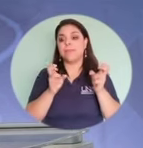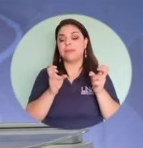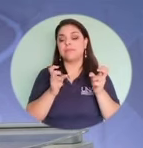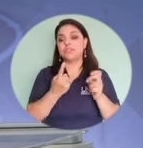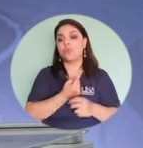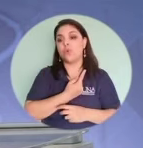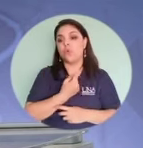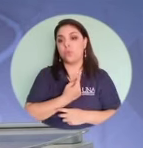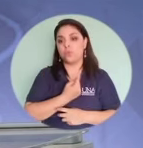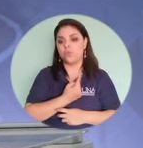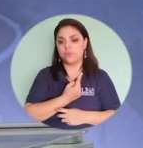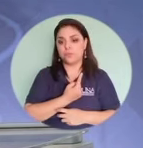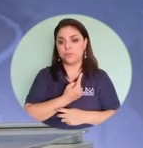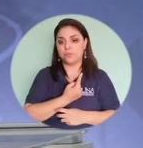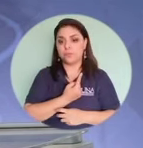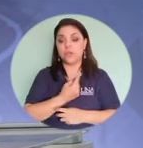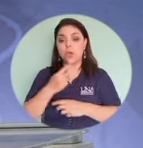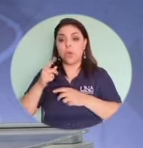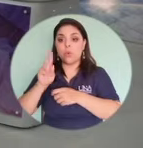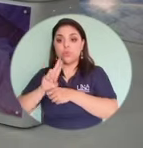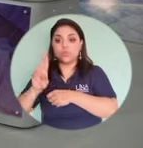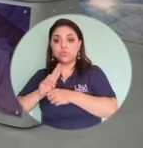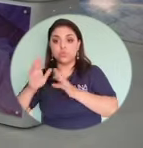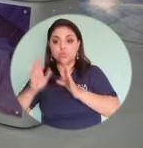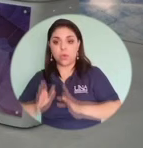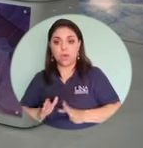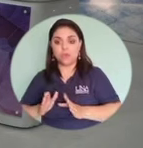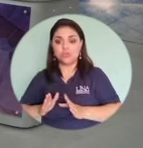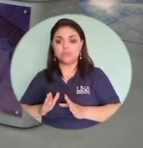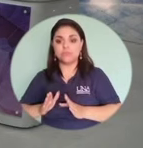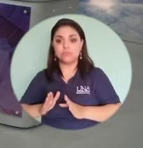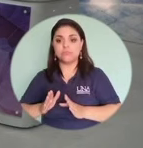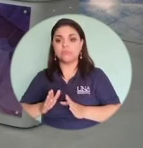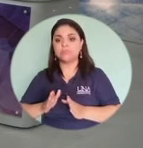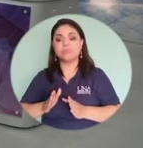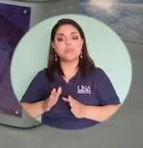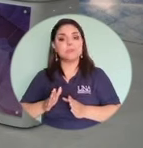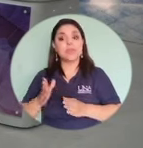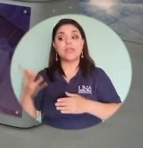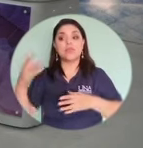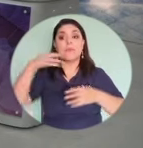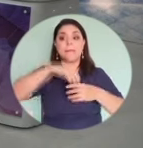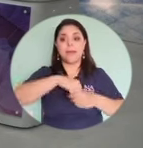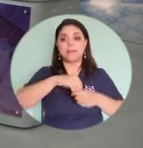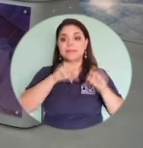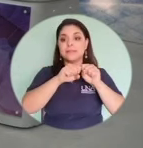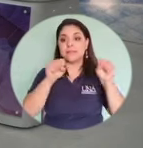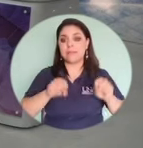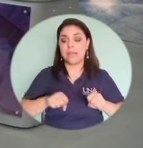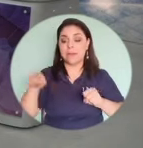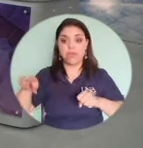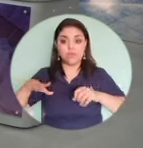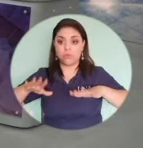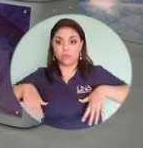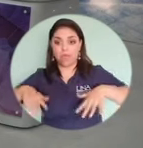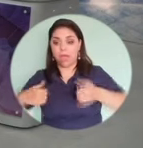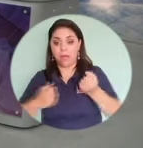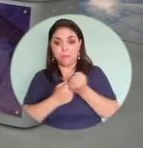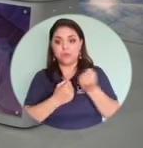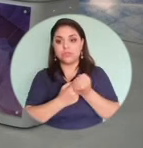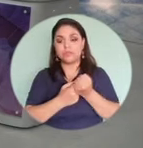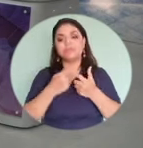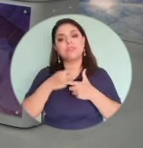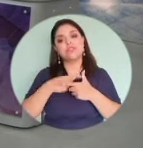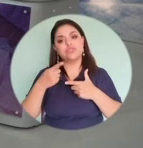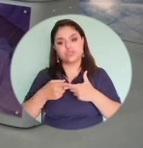parte del sistema, si los usuarios no hacen su parte. Y aquí es donde hablamos de la cultura de la